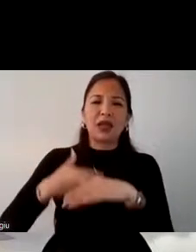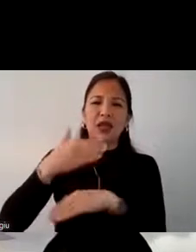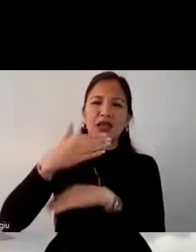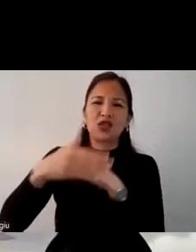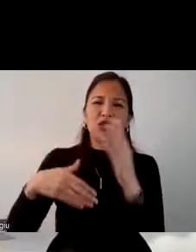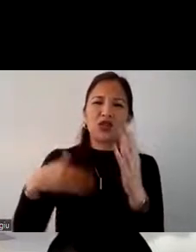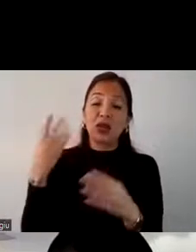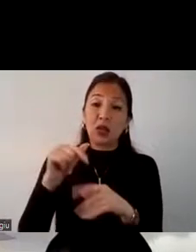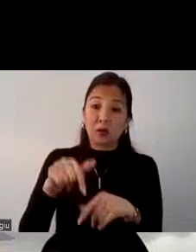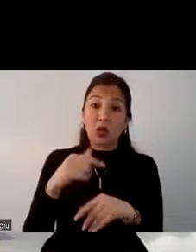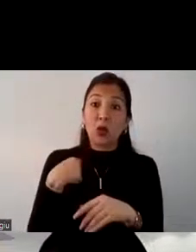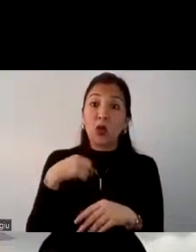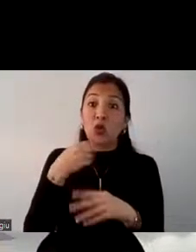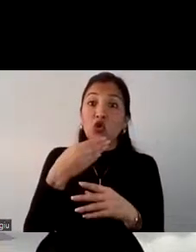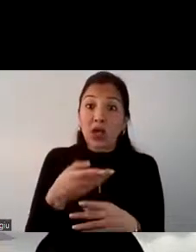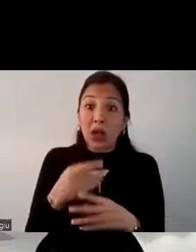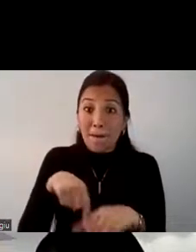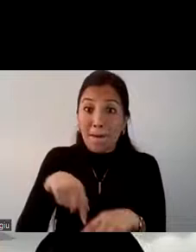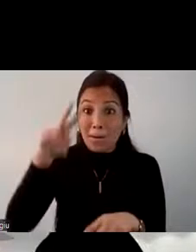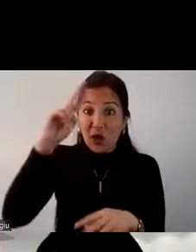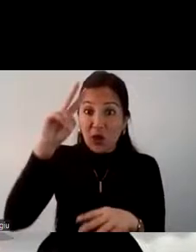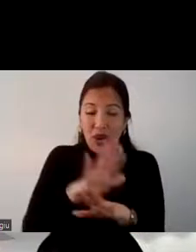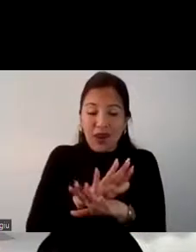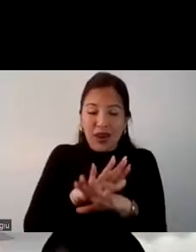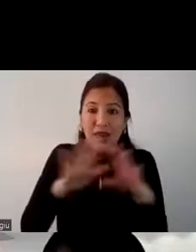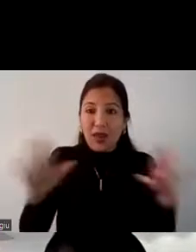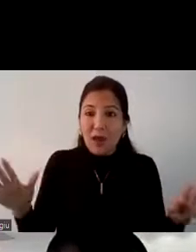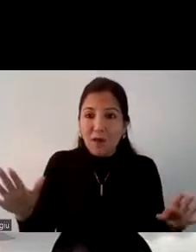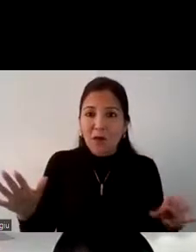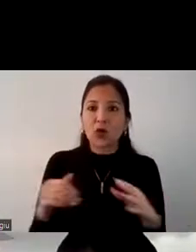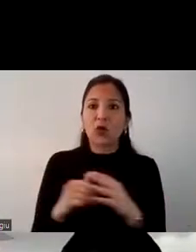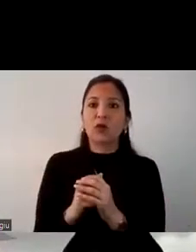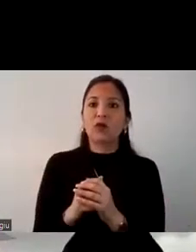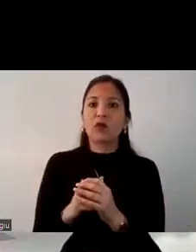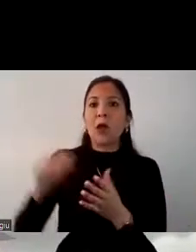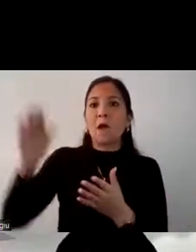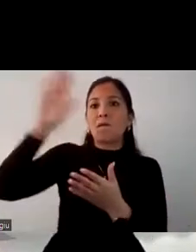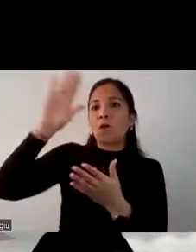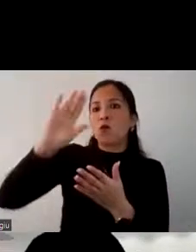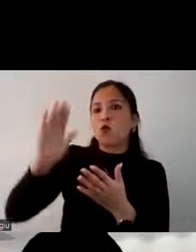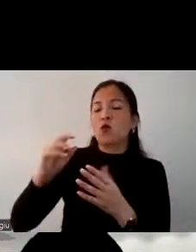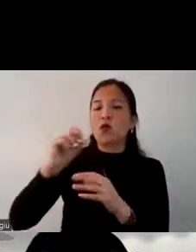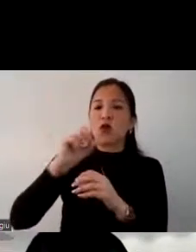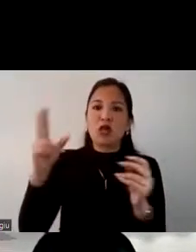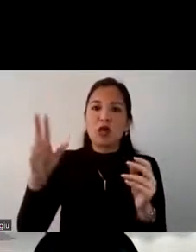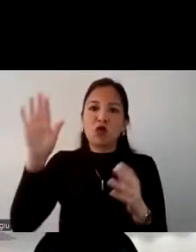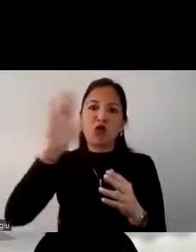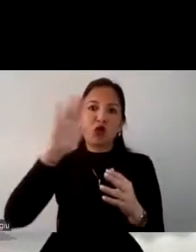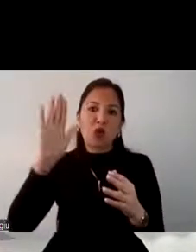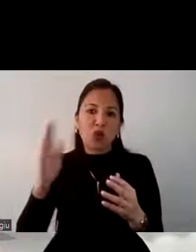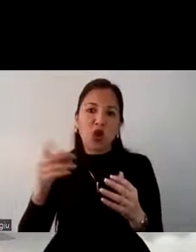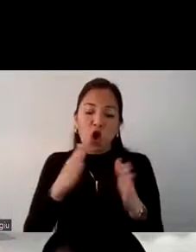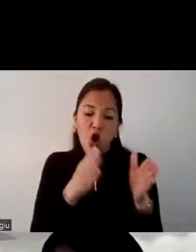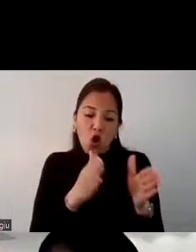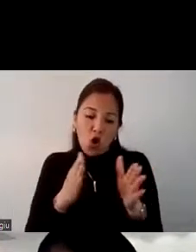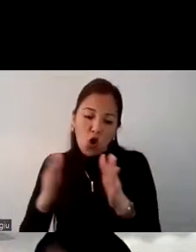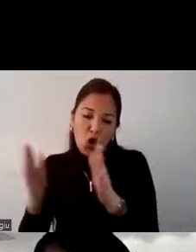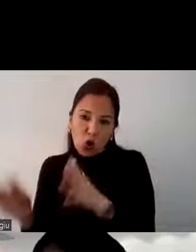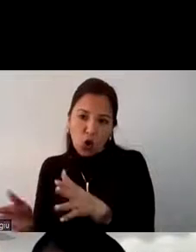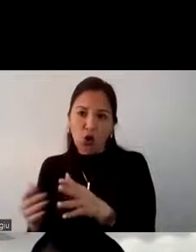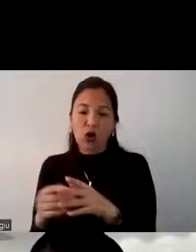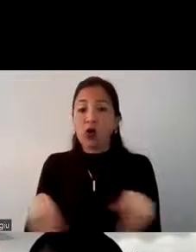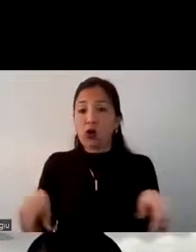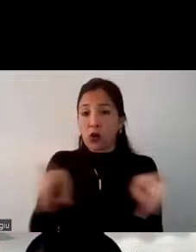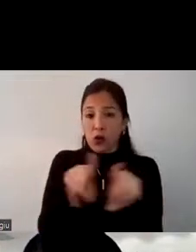país limpio que vemos por nuestros monumentos que están en constante mantenimiento limpiamos ordenamos de igual